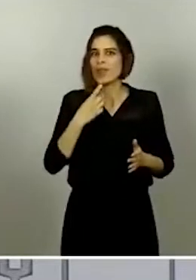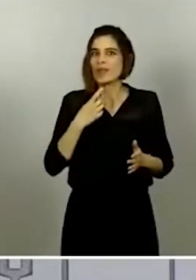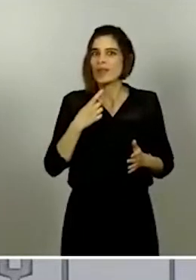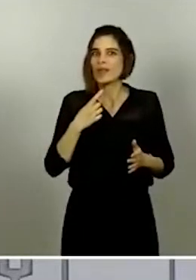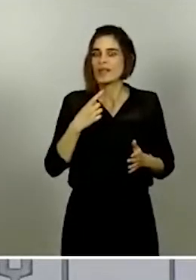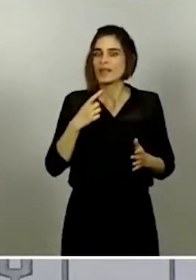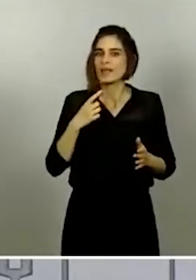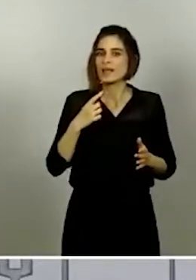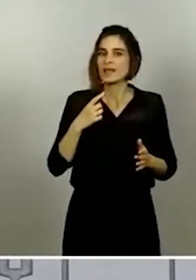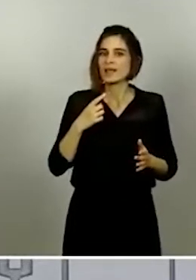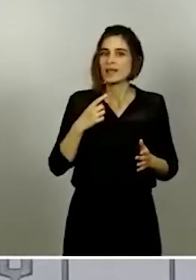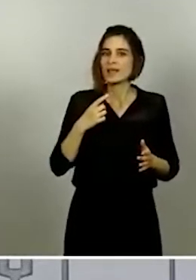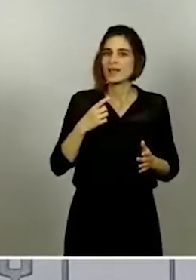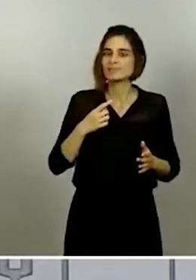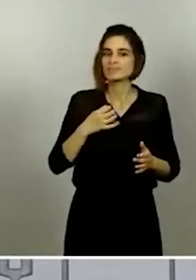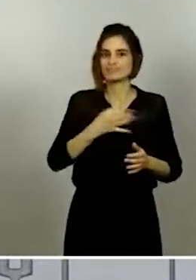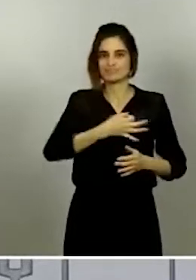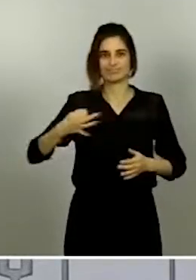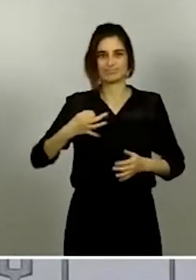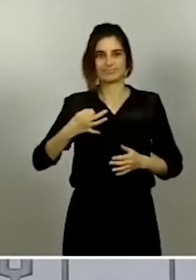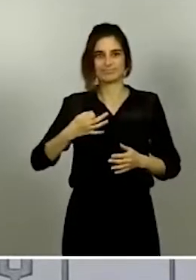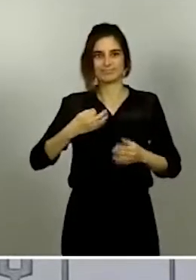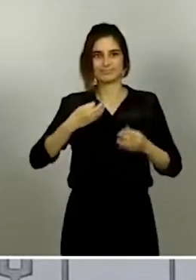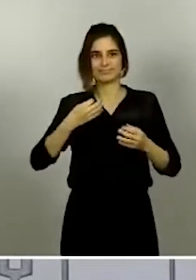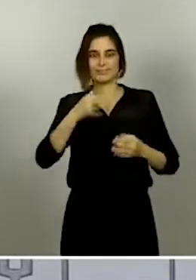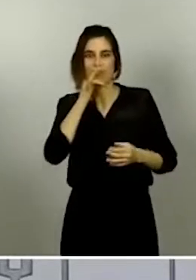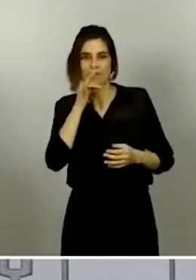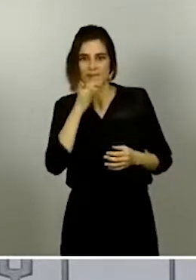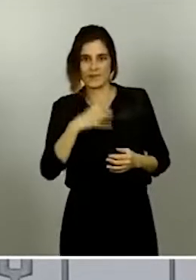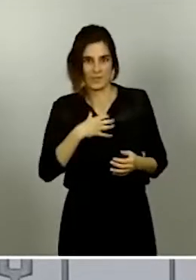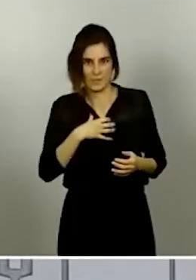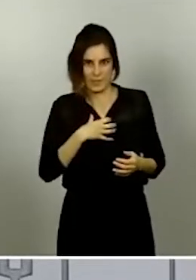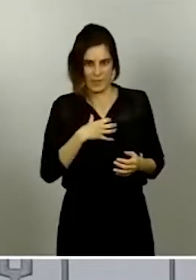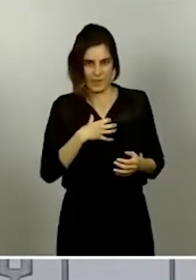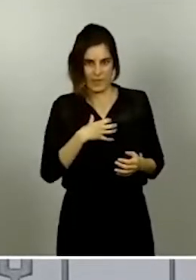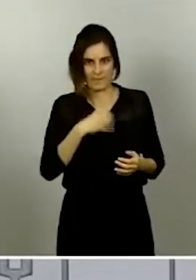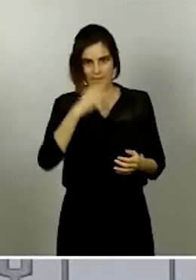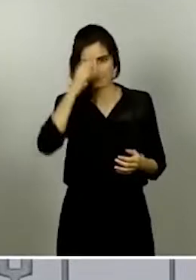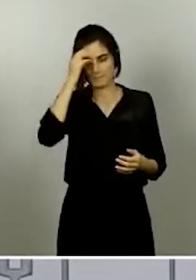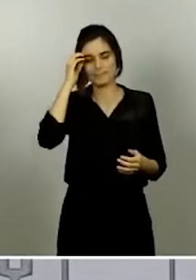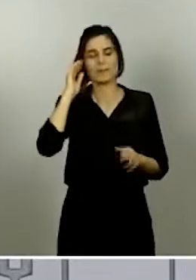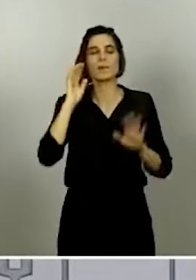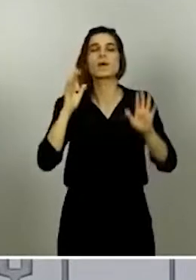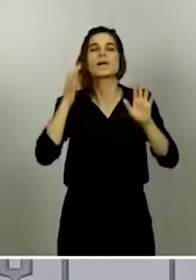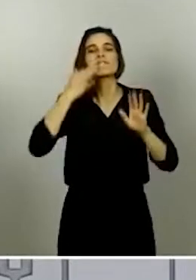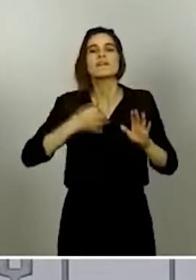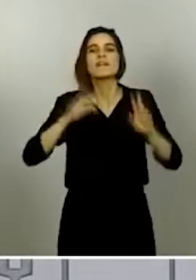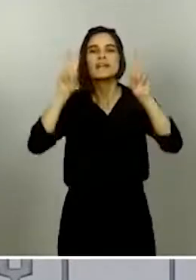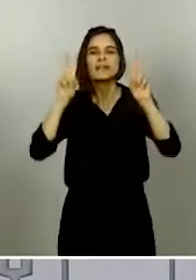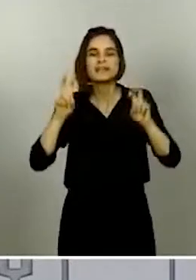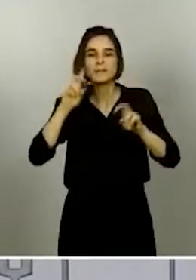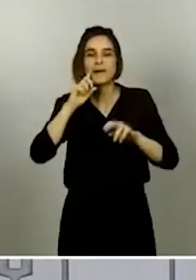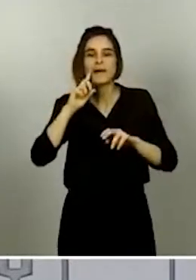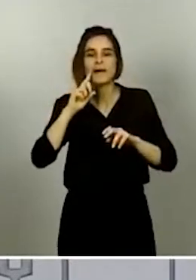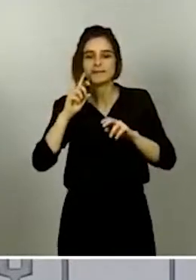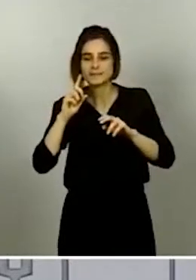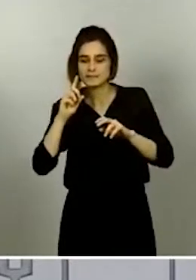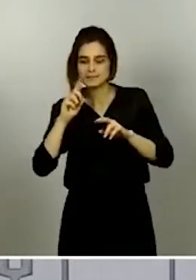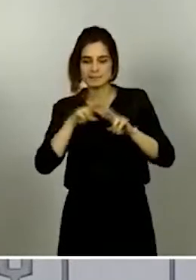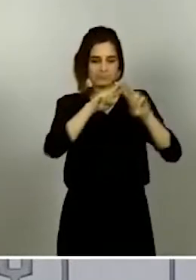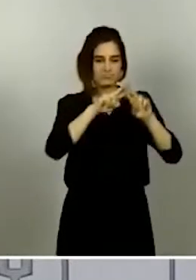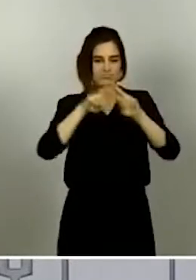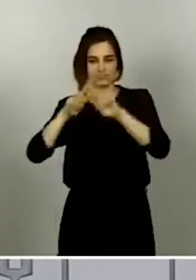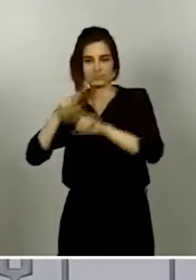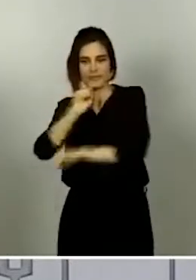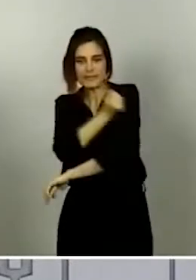un registro de Kawasaki en España. La cuestión no es hacer registros o no, es hacer los registros que nos